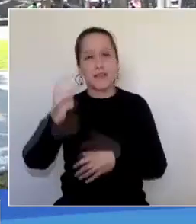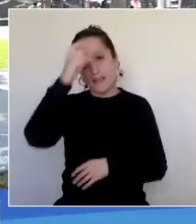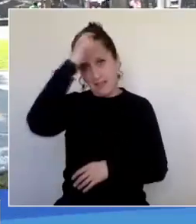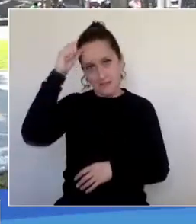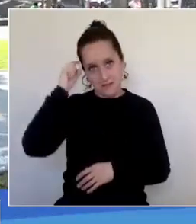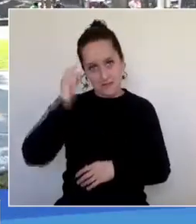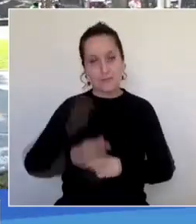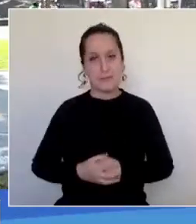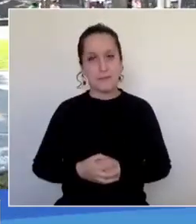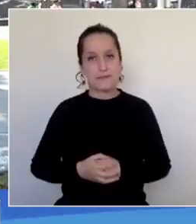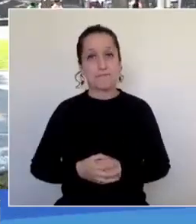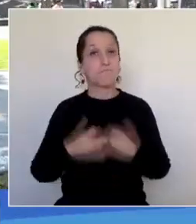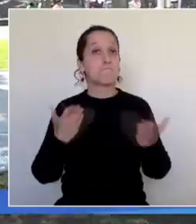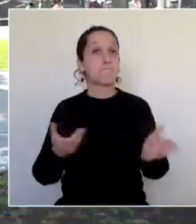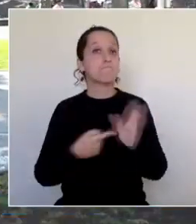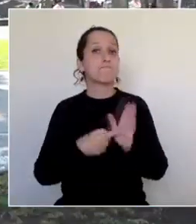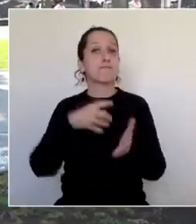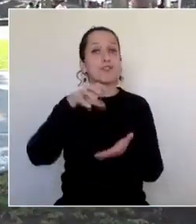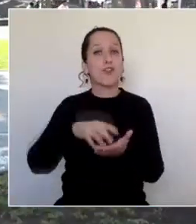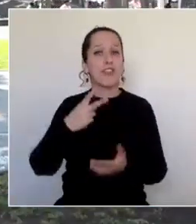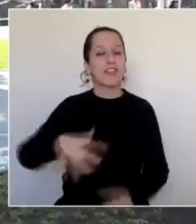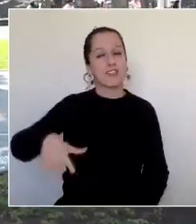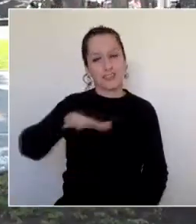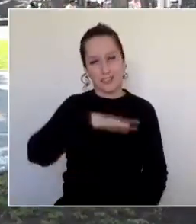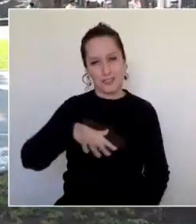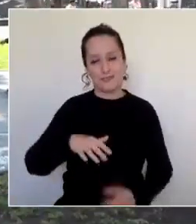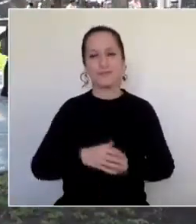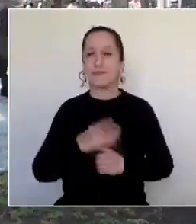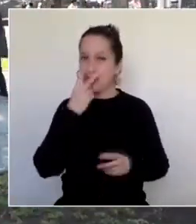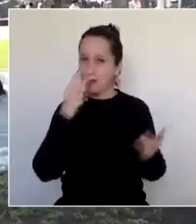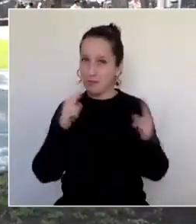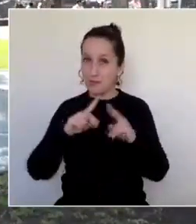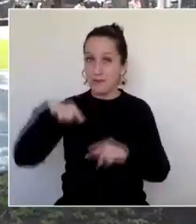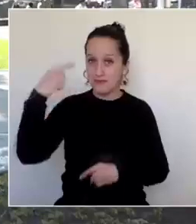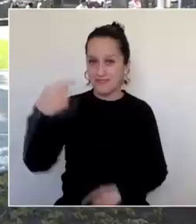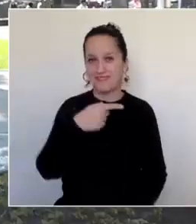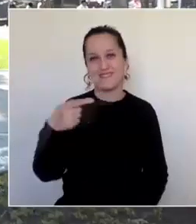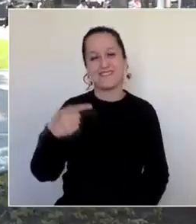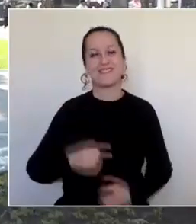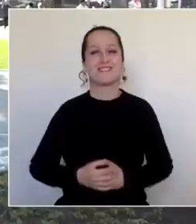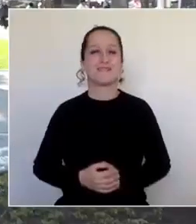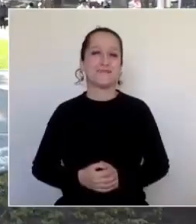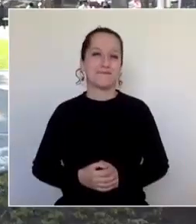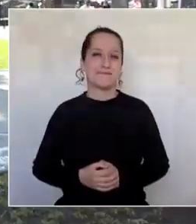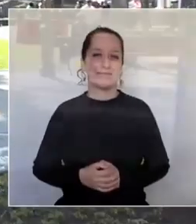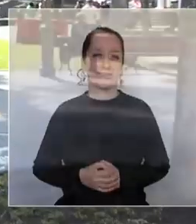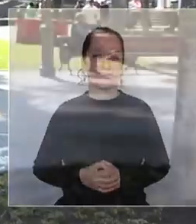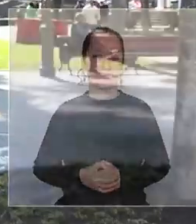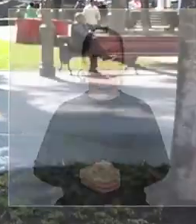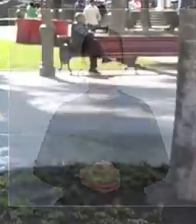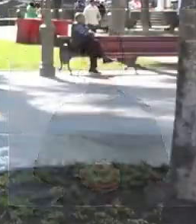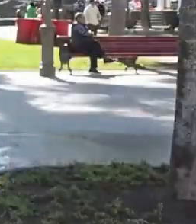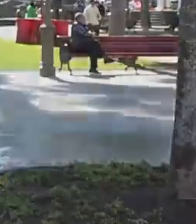Varas Antauer. Esto fue Ciudad de Todas y Todos nos vemos la próxima semana hasta pronto